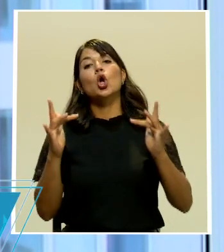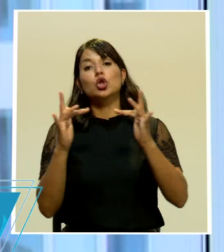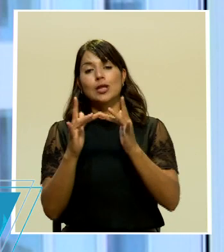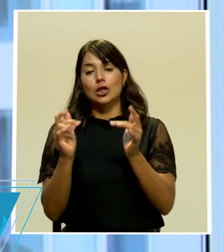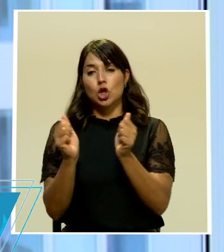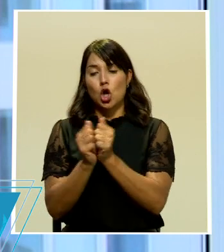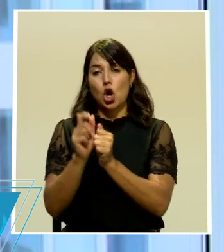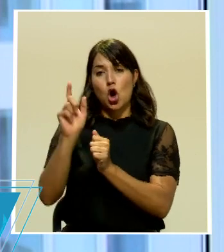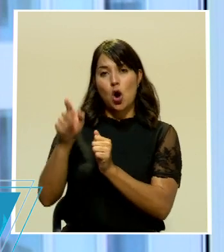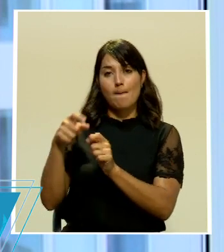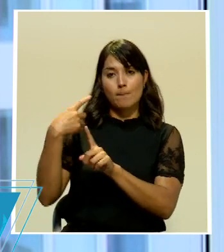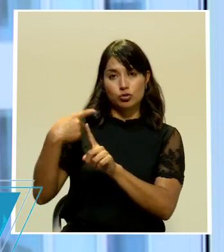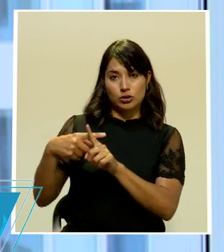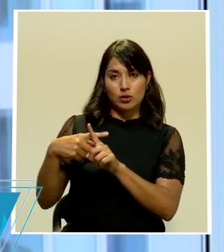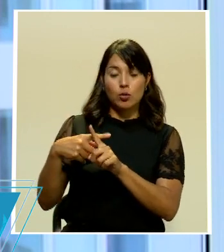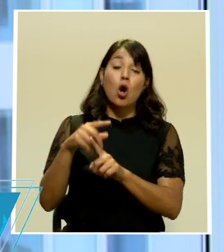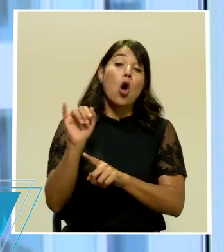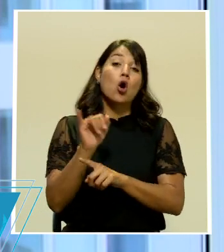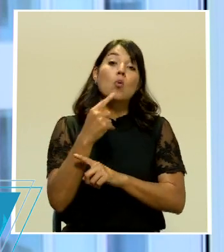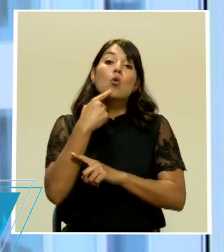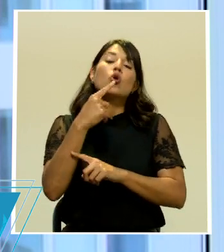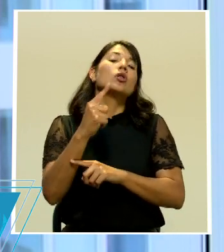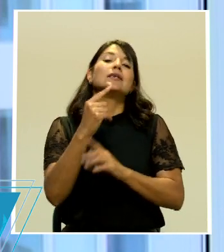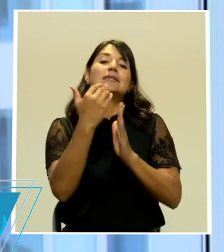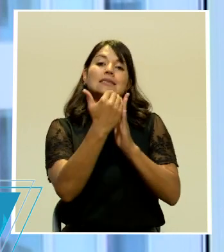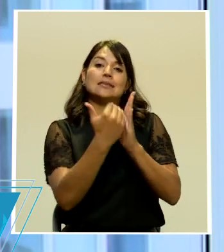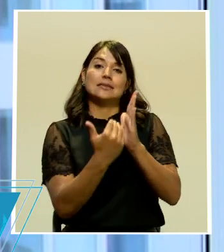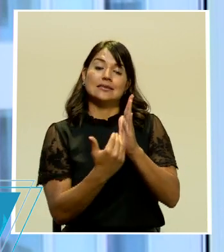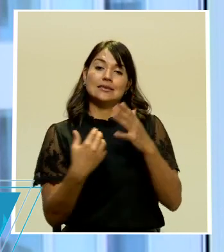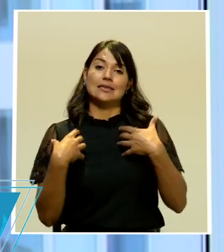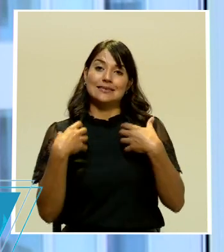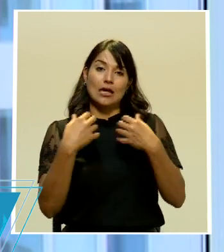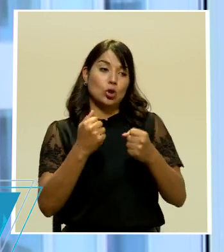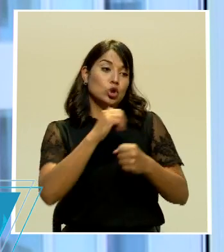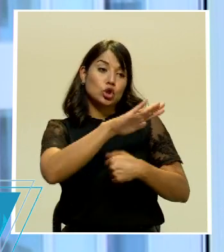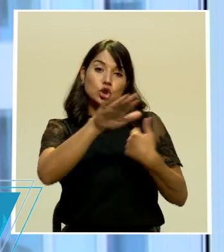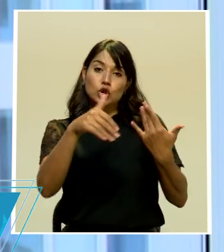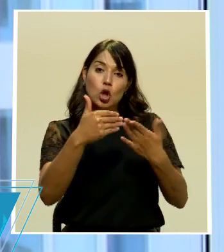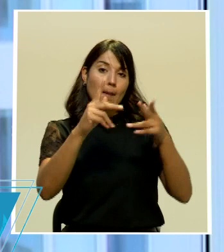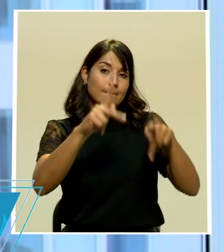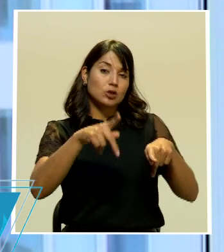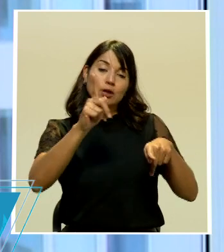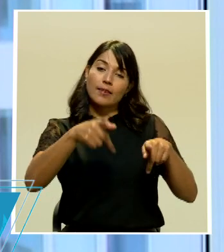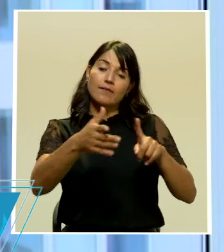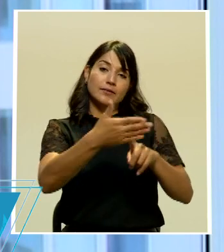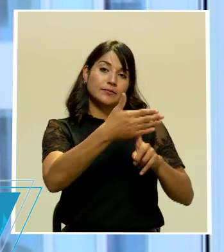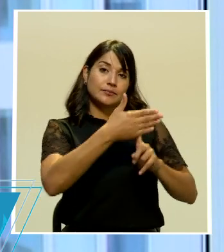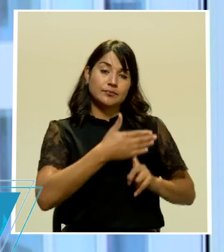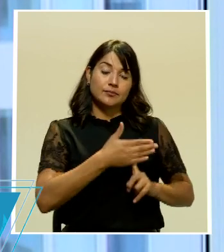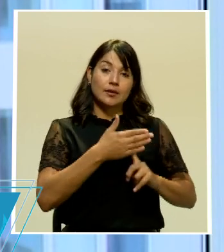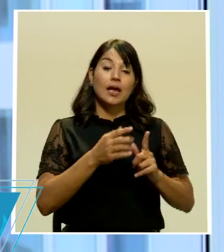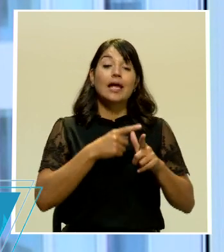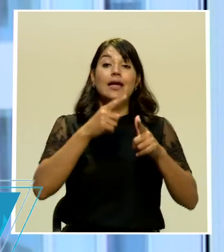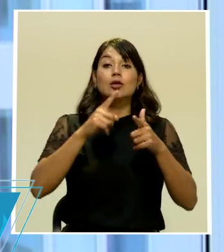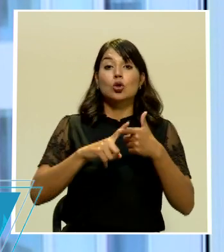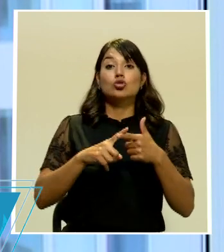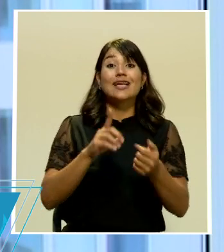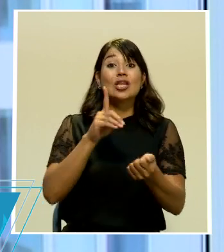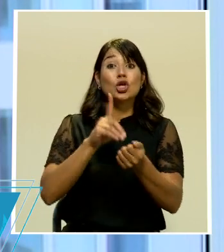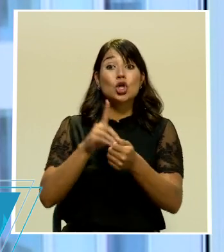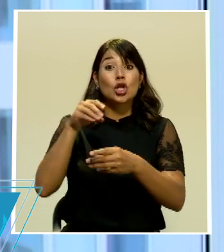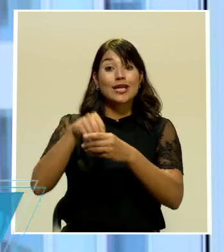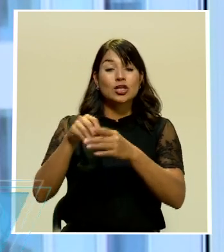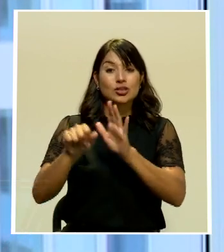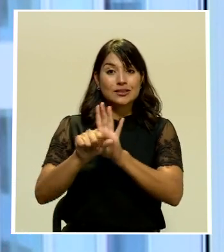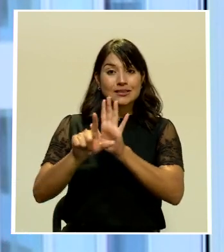hay que aislarlos a todos por recomendación del doctor de la asamblea el doctor Rodríguez se está tomando la decisión de suspender